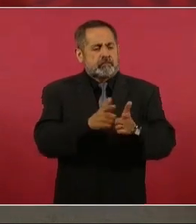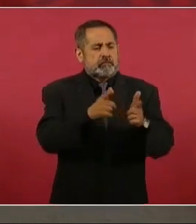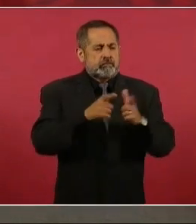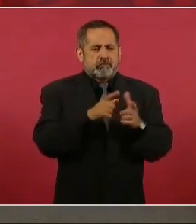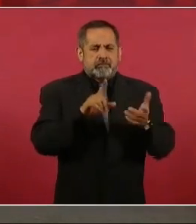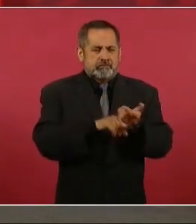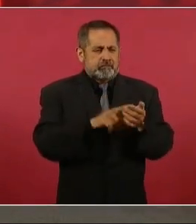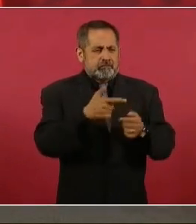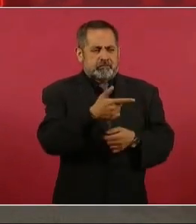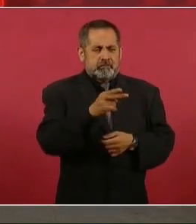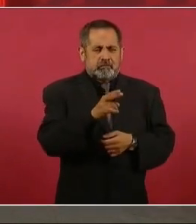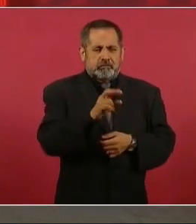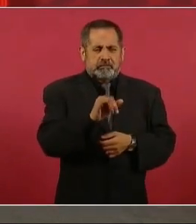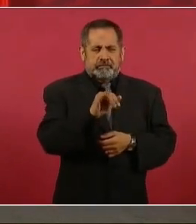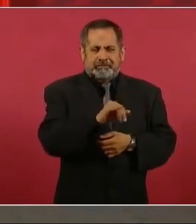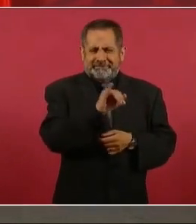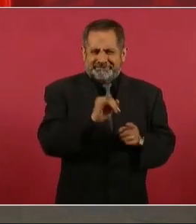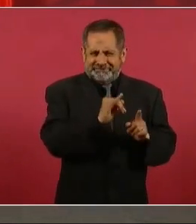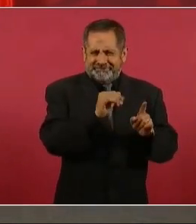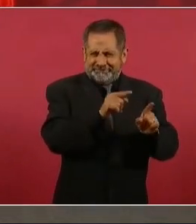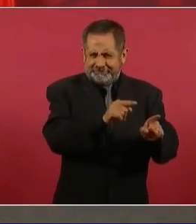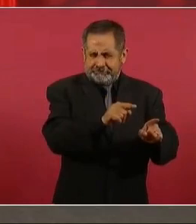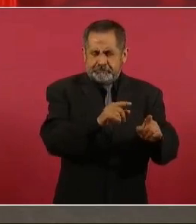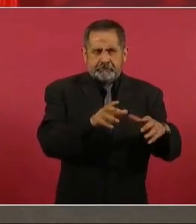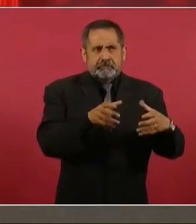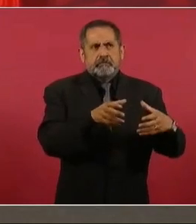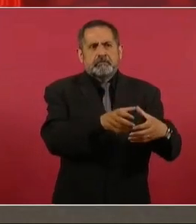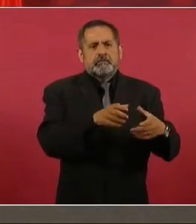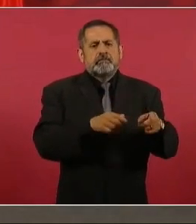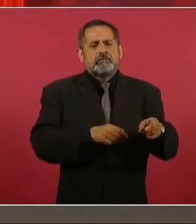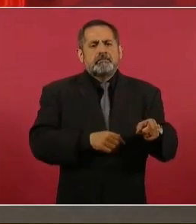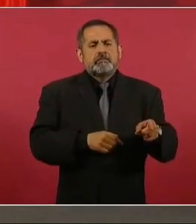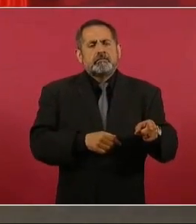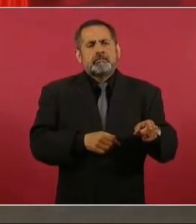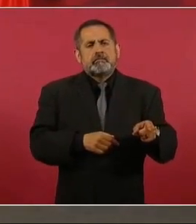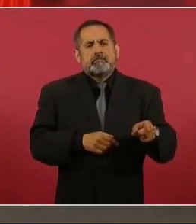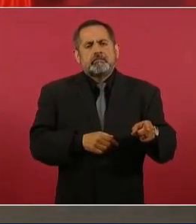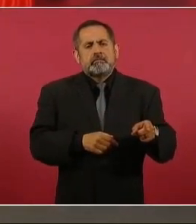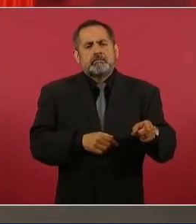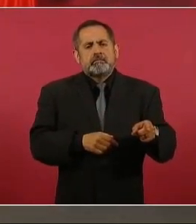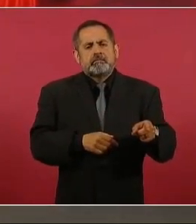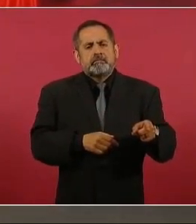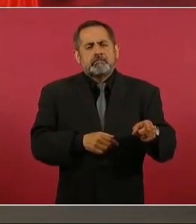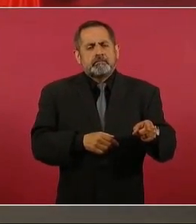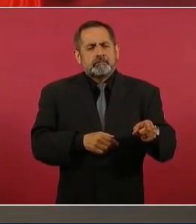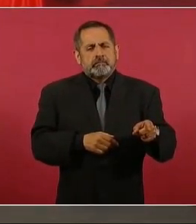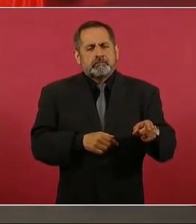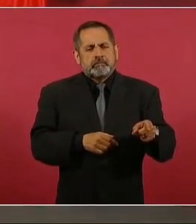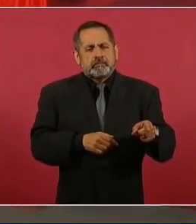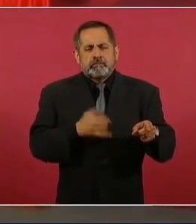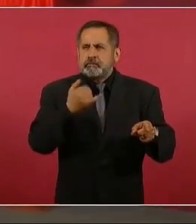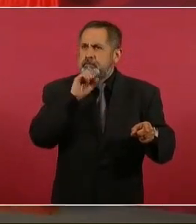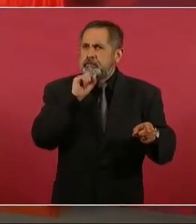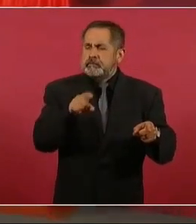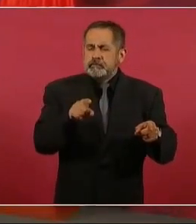y vamos